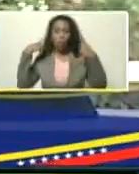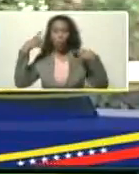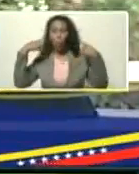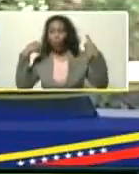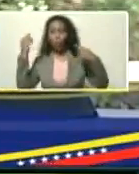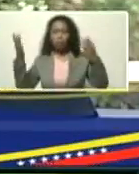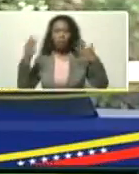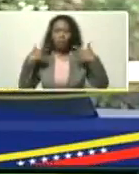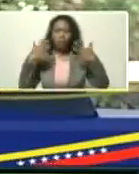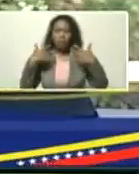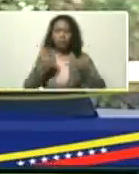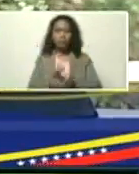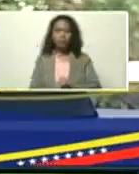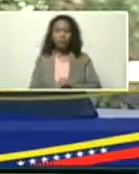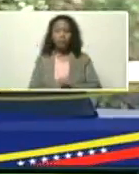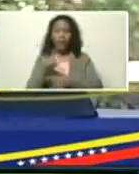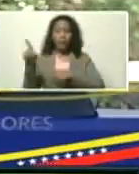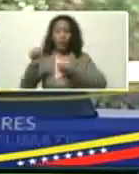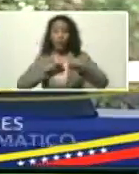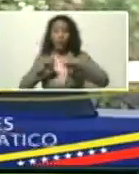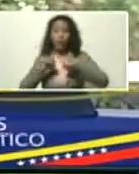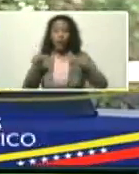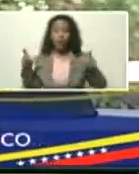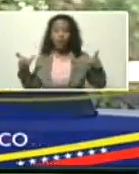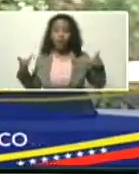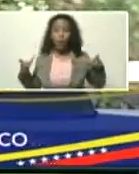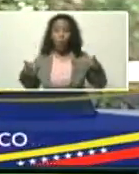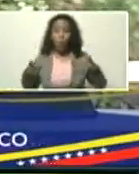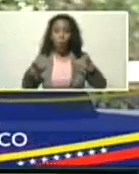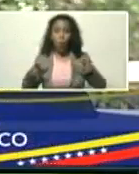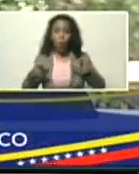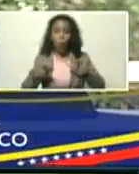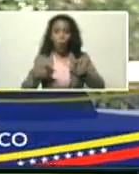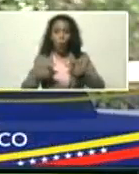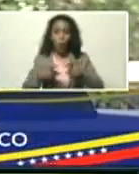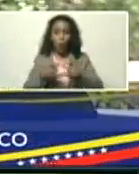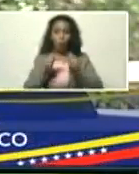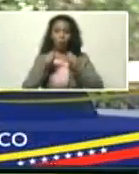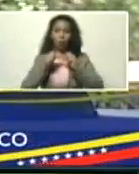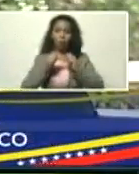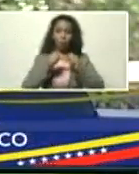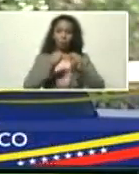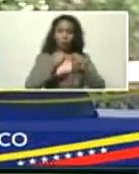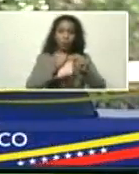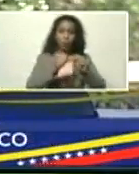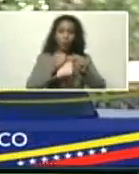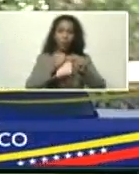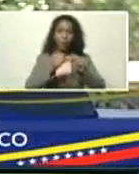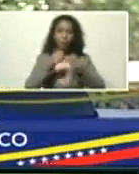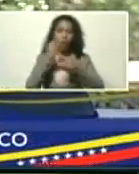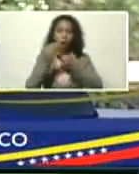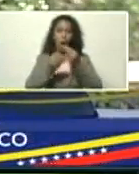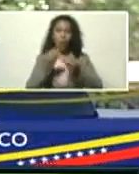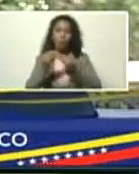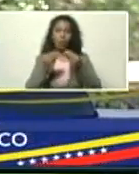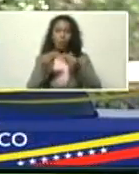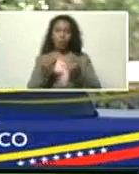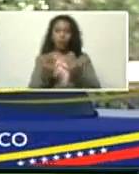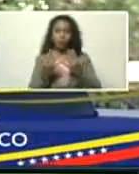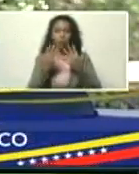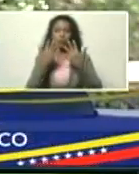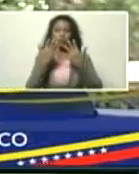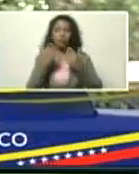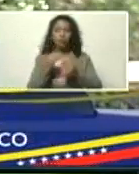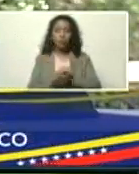También dicen aquí, las acciones para una reducción sustancial y sostenida, de las emisiones de dióxido de